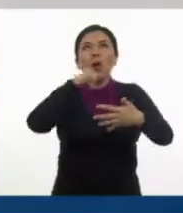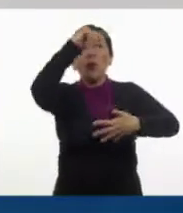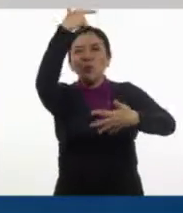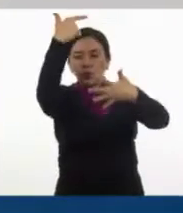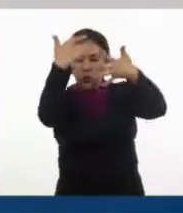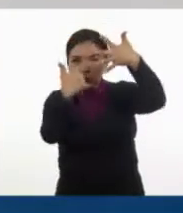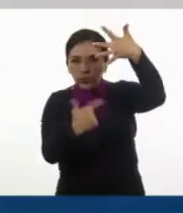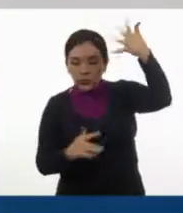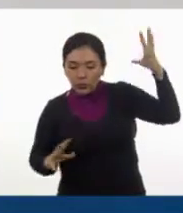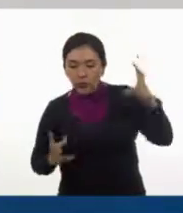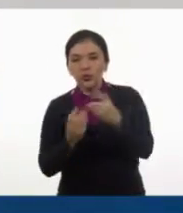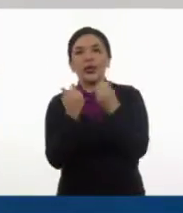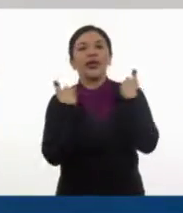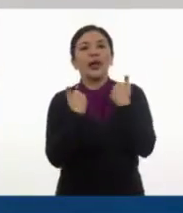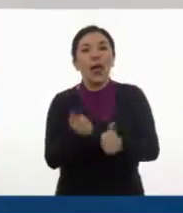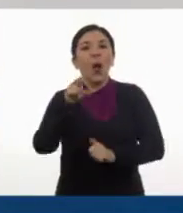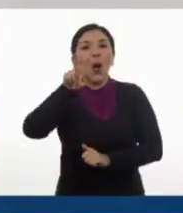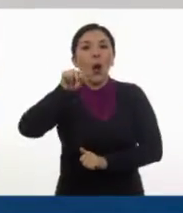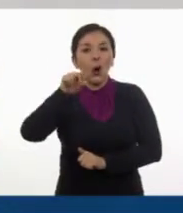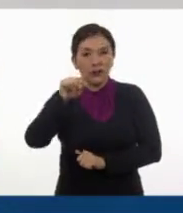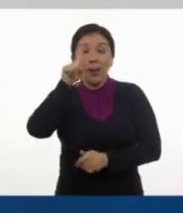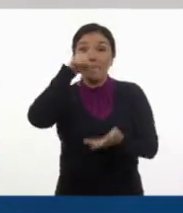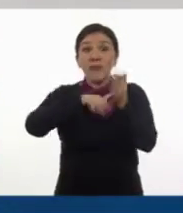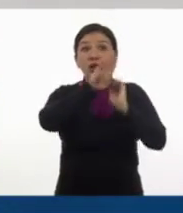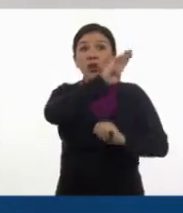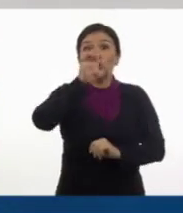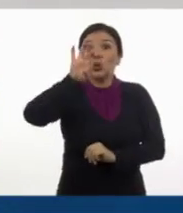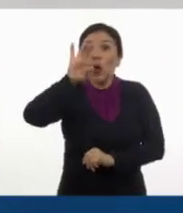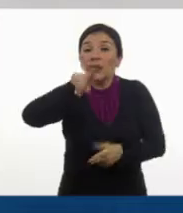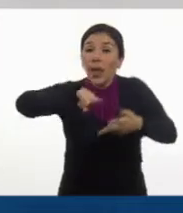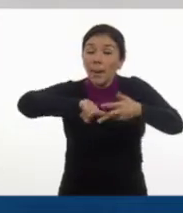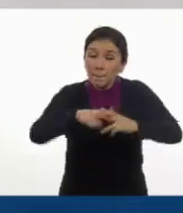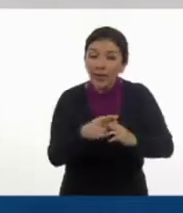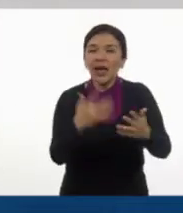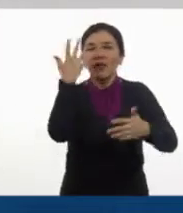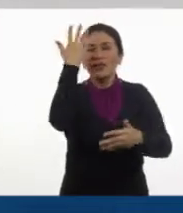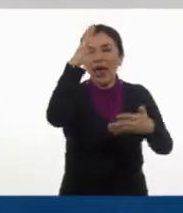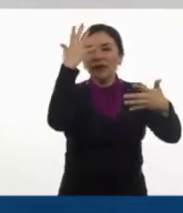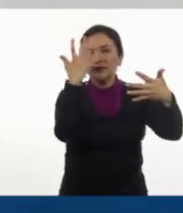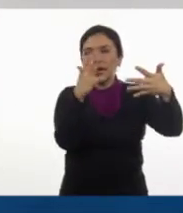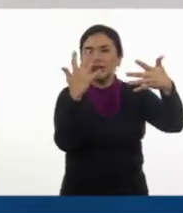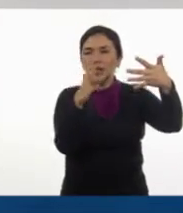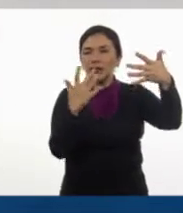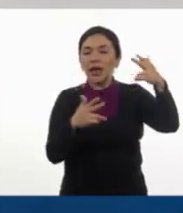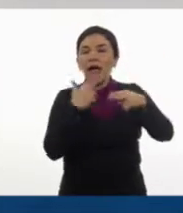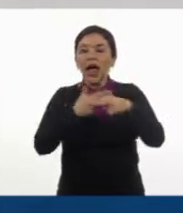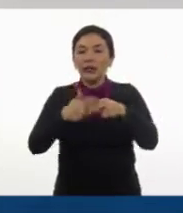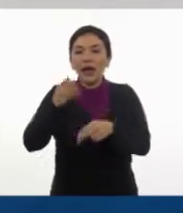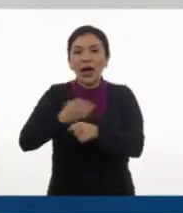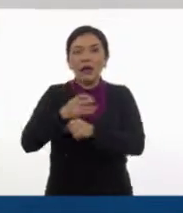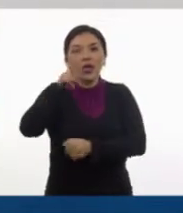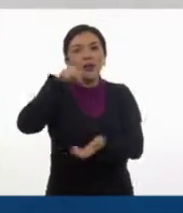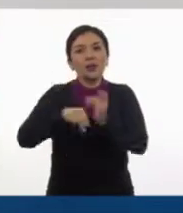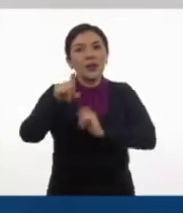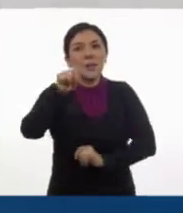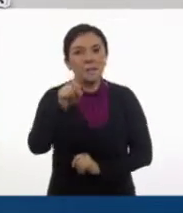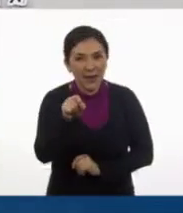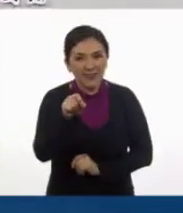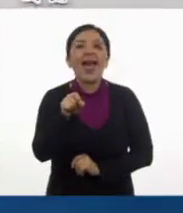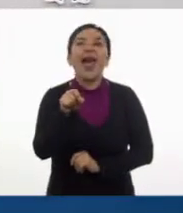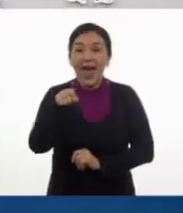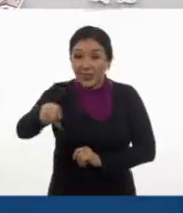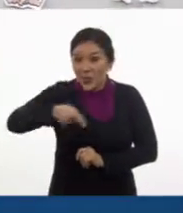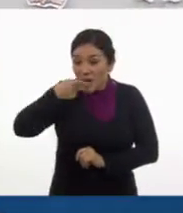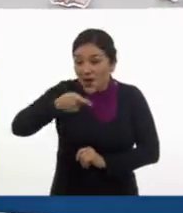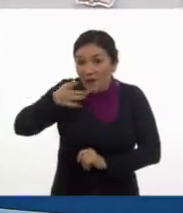hice esta anotación. Del mil novecientos cuarenta hasta dos mil veinte. Lo que